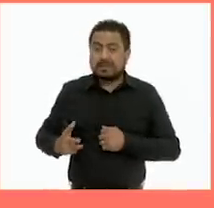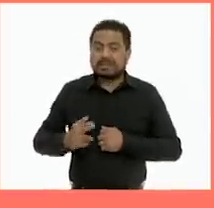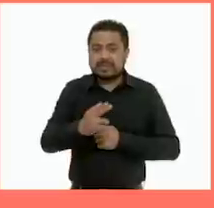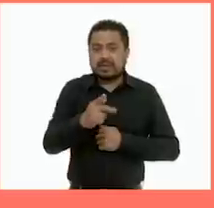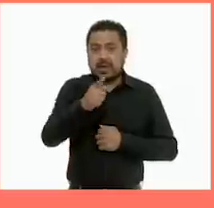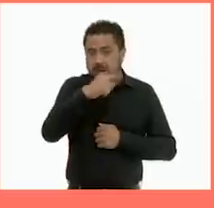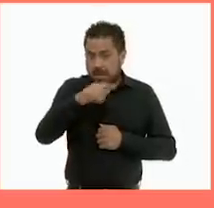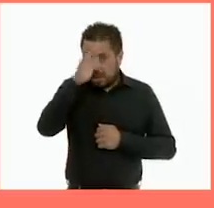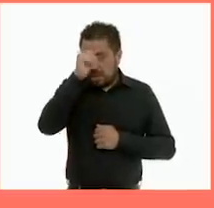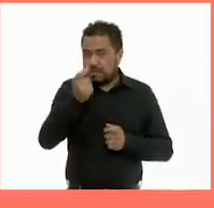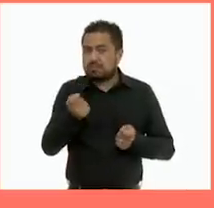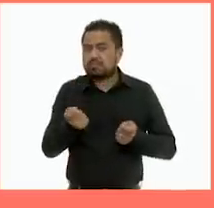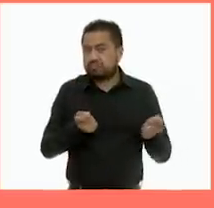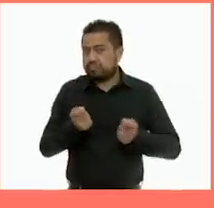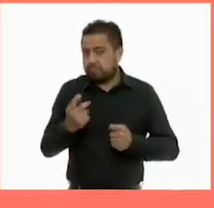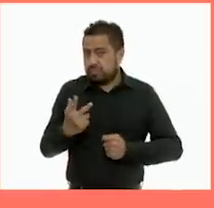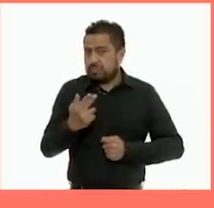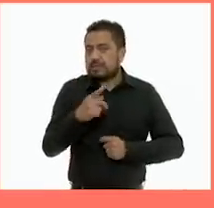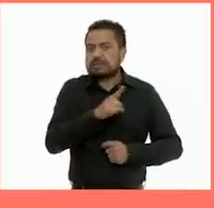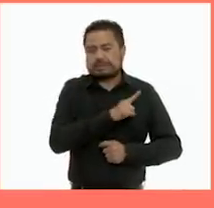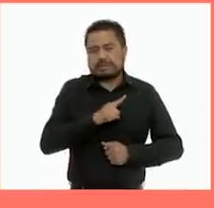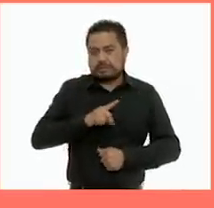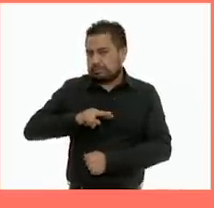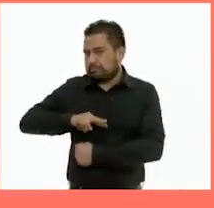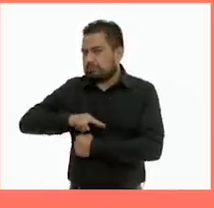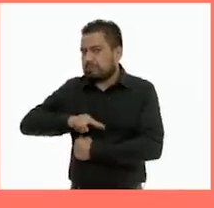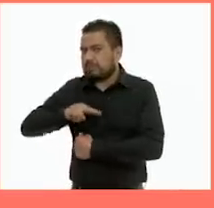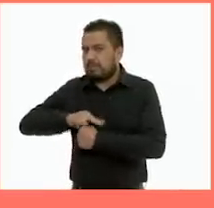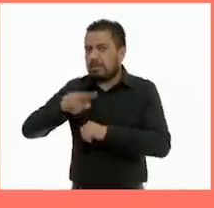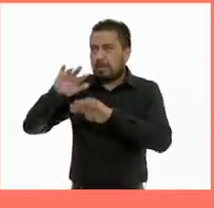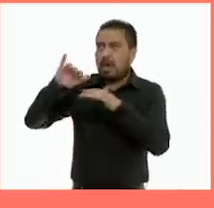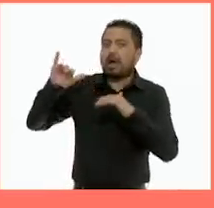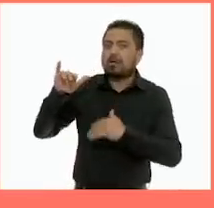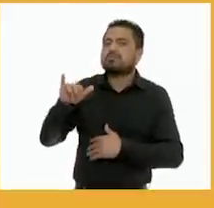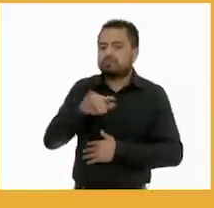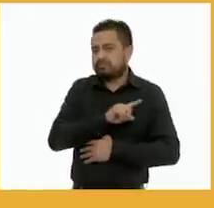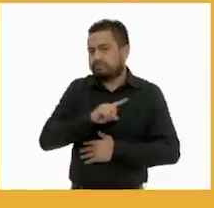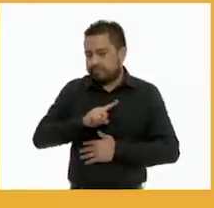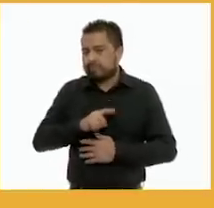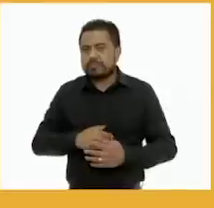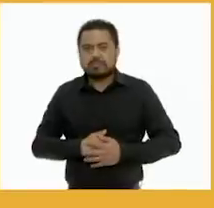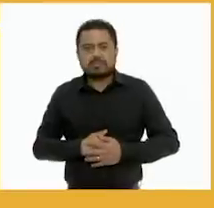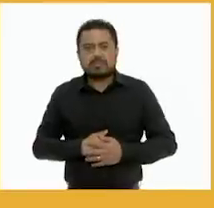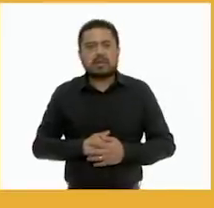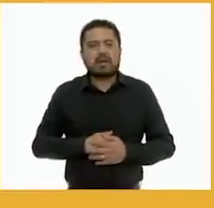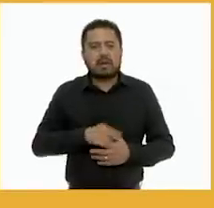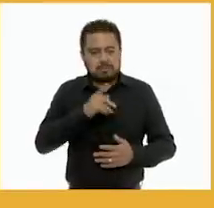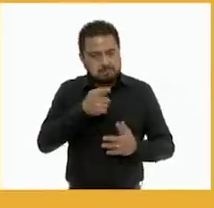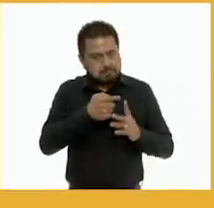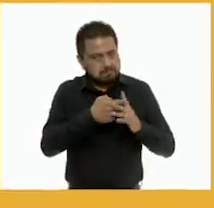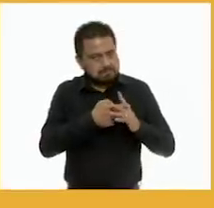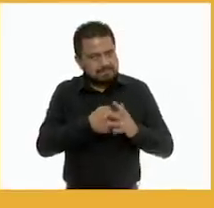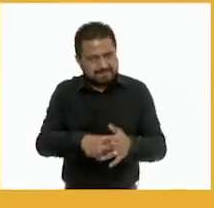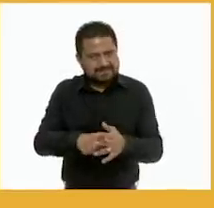Recuerda que la manipulación de estas debe estar supervisada por un adulto. ¡Empecemos!